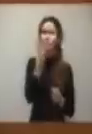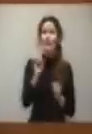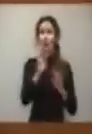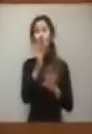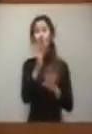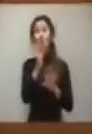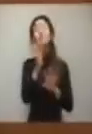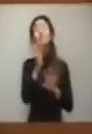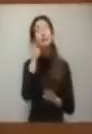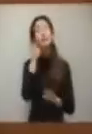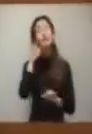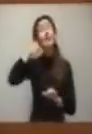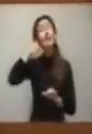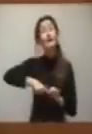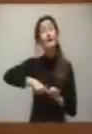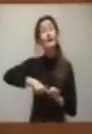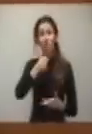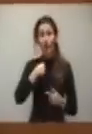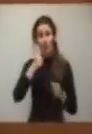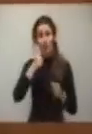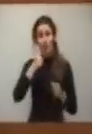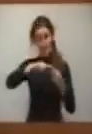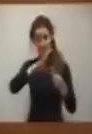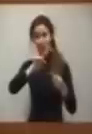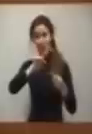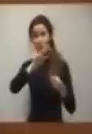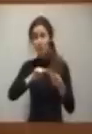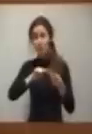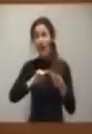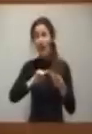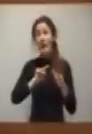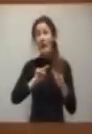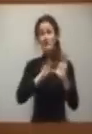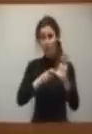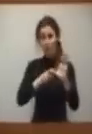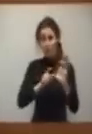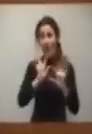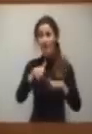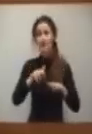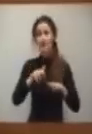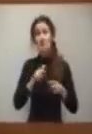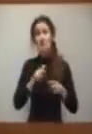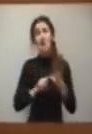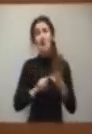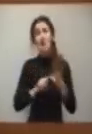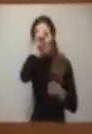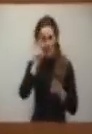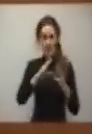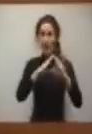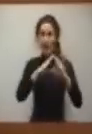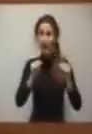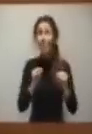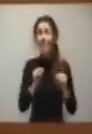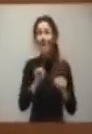dónde venimos con este tema. Melilla, Ceuta, Extremadura, Castilla y León, Castilla-La Mancha, Madrid, Andalucía y